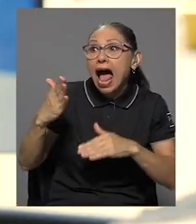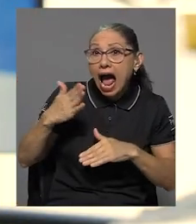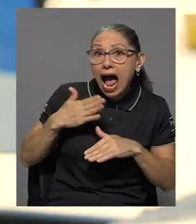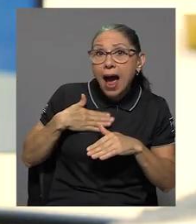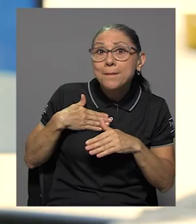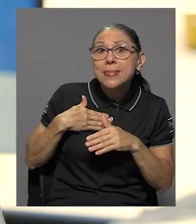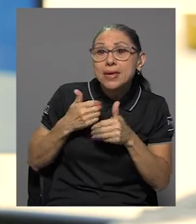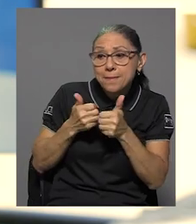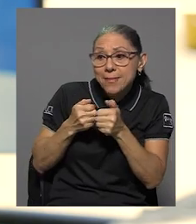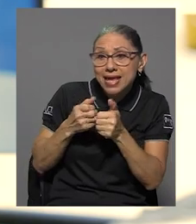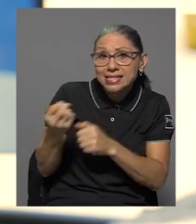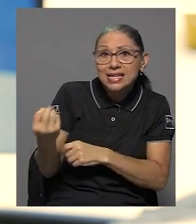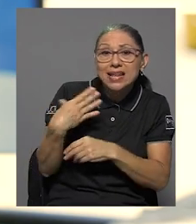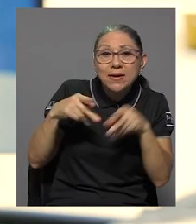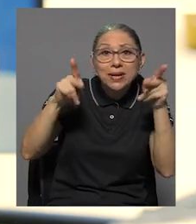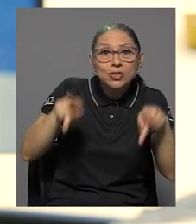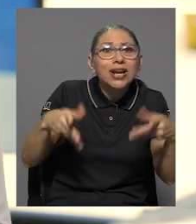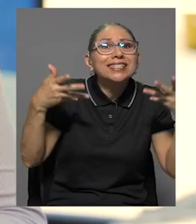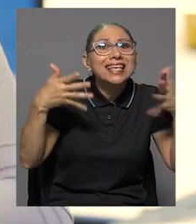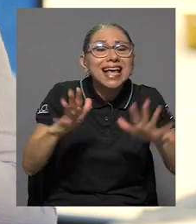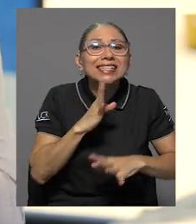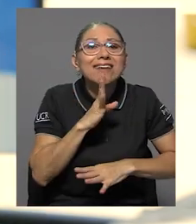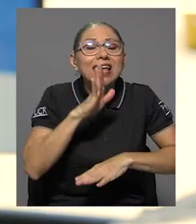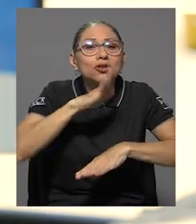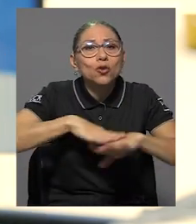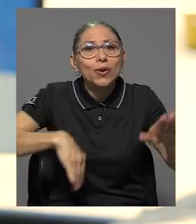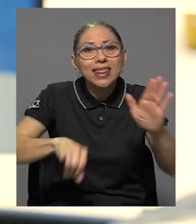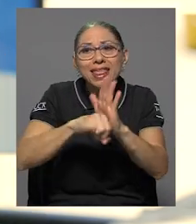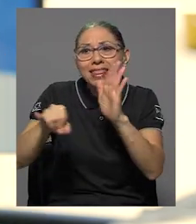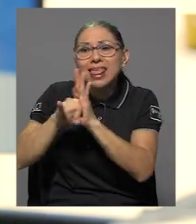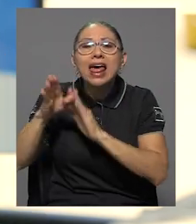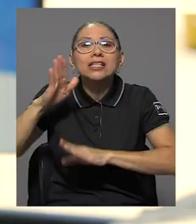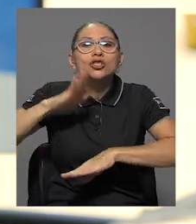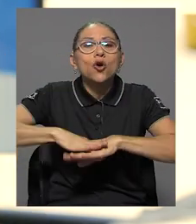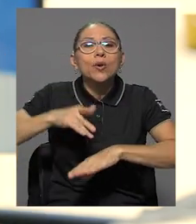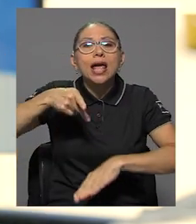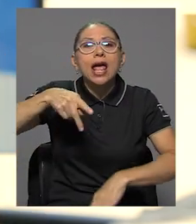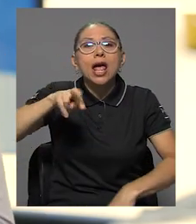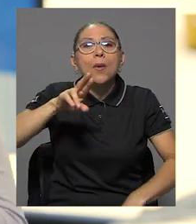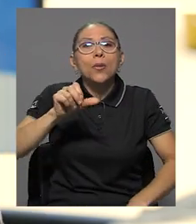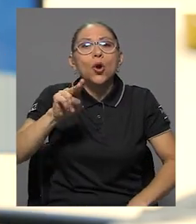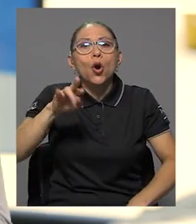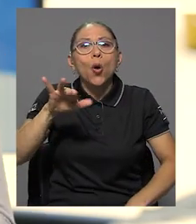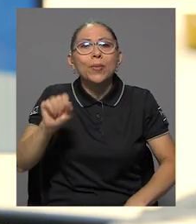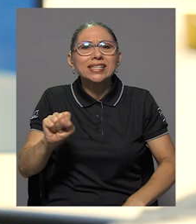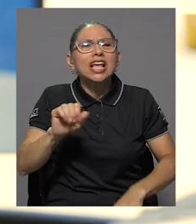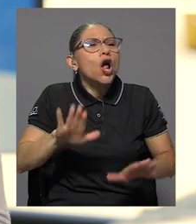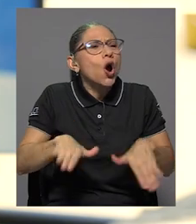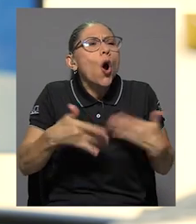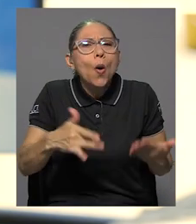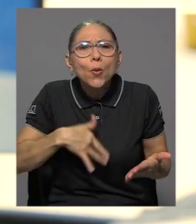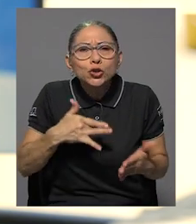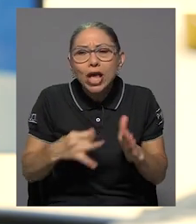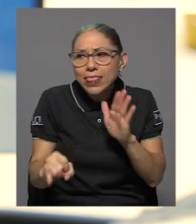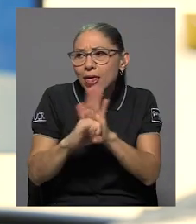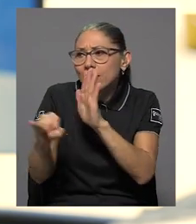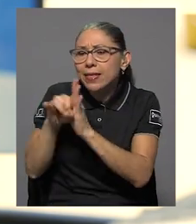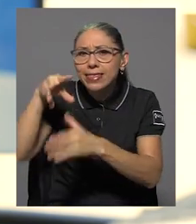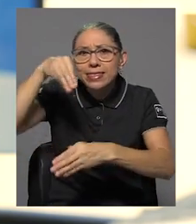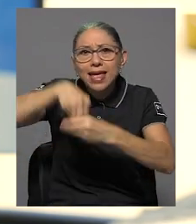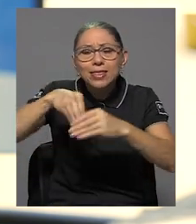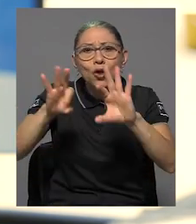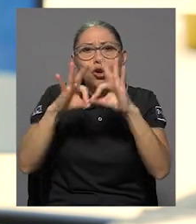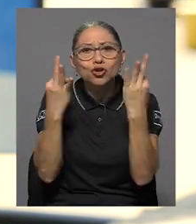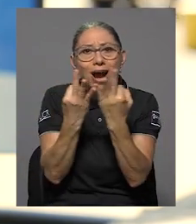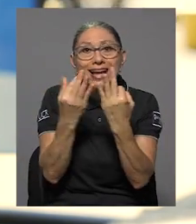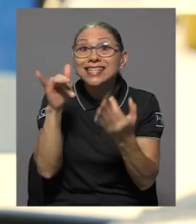personas que ya se está hablando sobre identidades, sobre pronombres, se les está respetando cómo se identifican y cómo se sienten dentro de los hogares